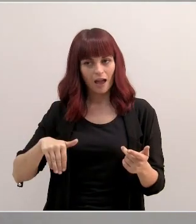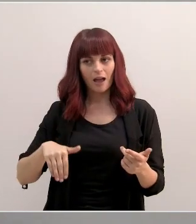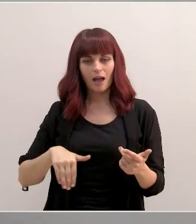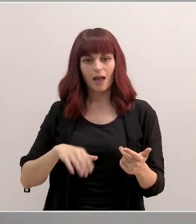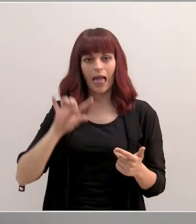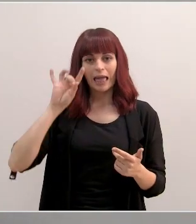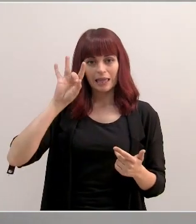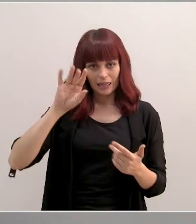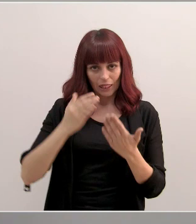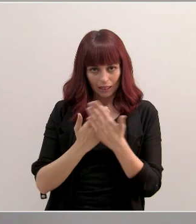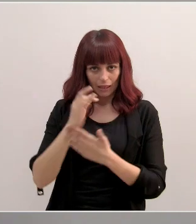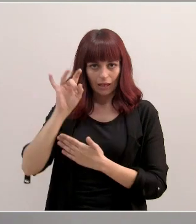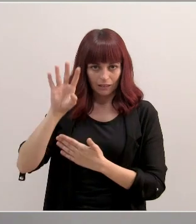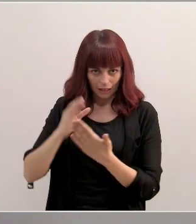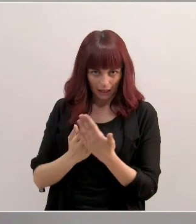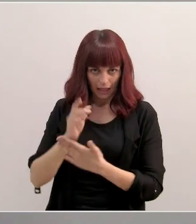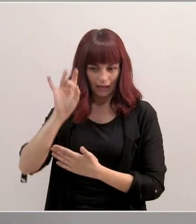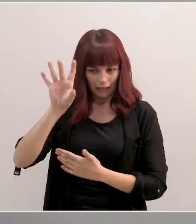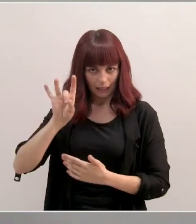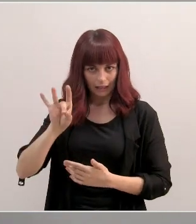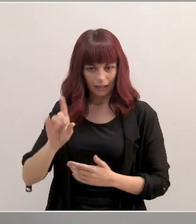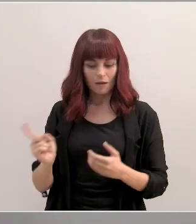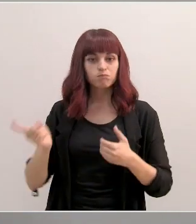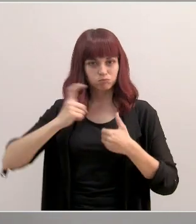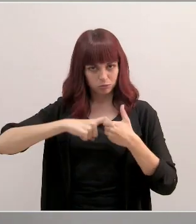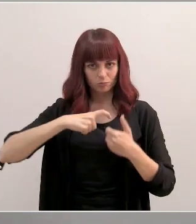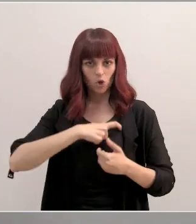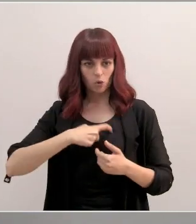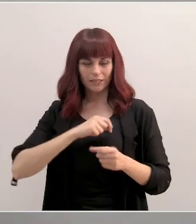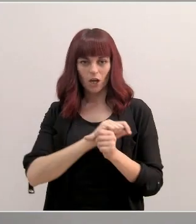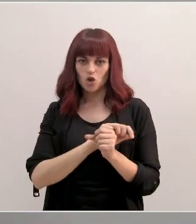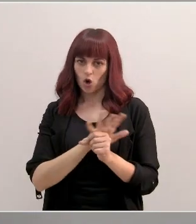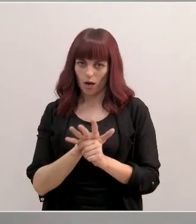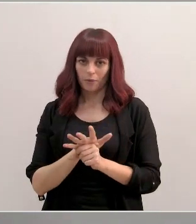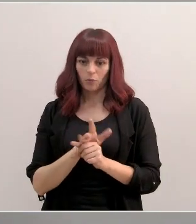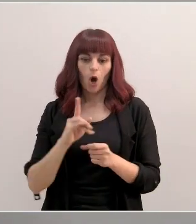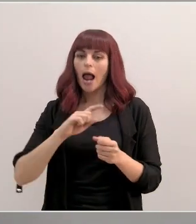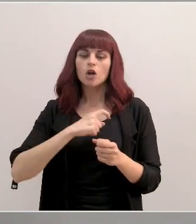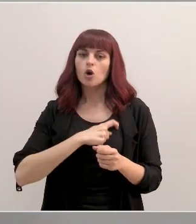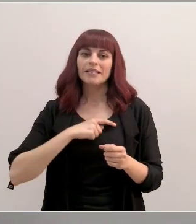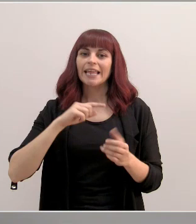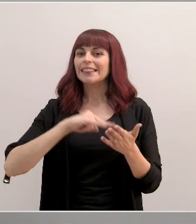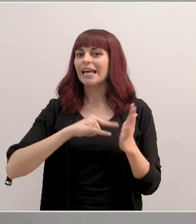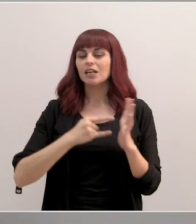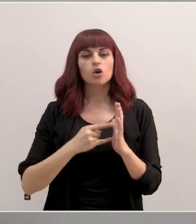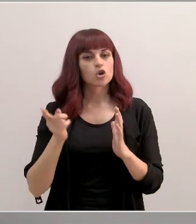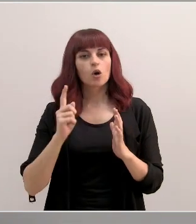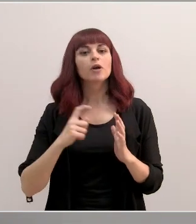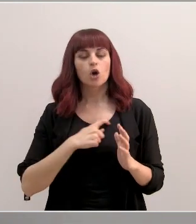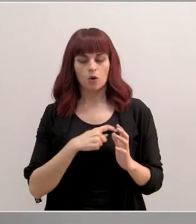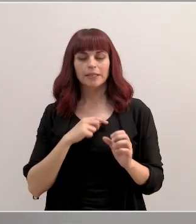cada 15 días acude a ese comité COVID. No acude al comité técnico como tal, pero sí